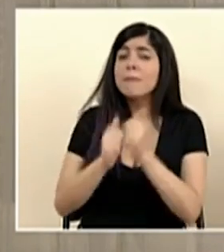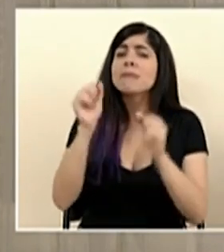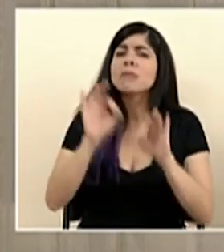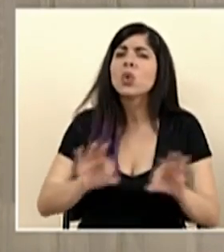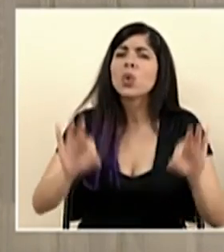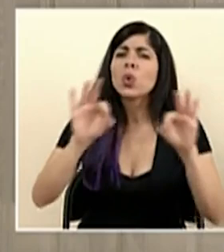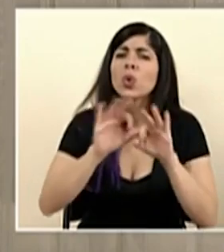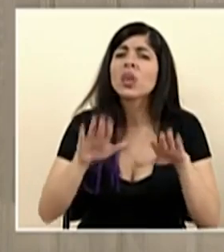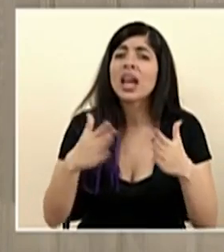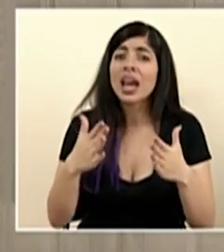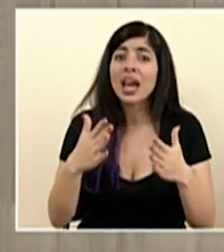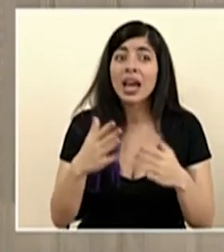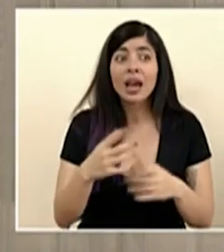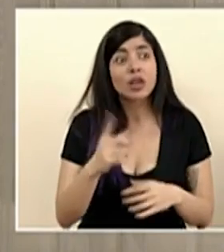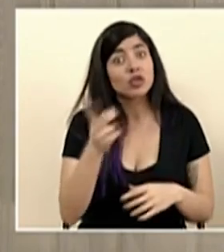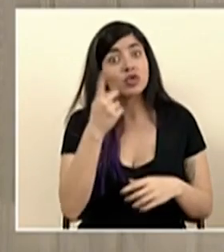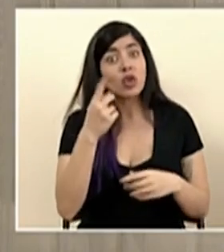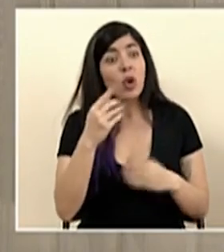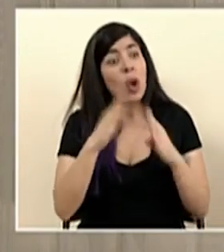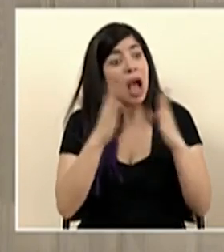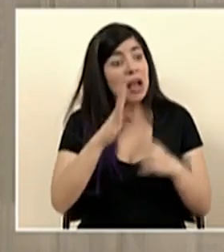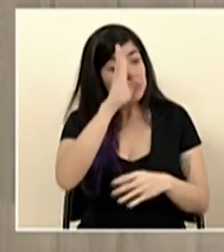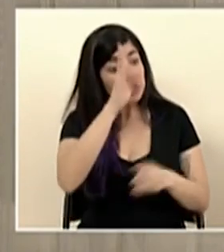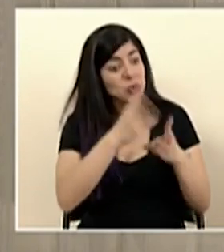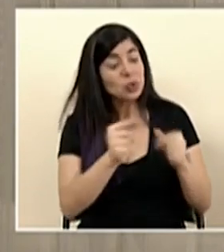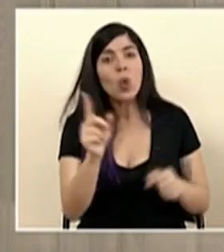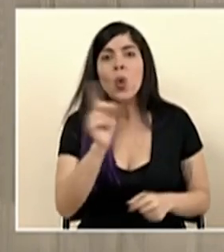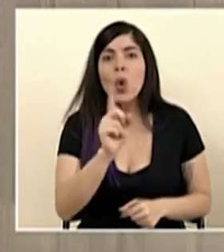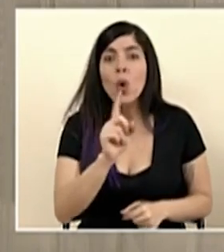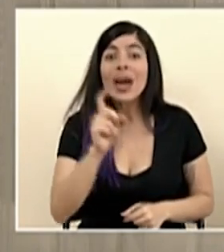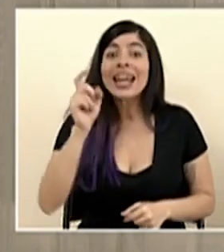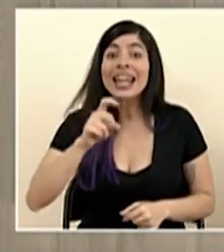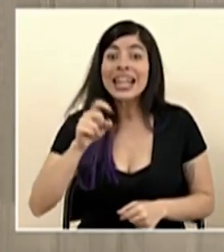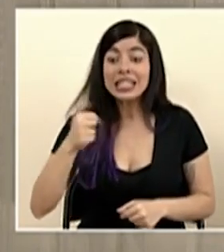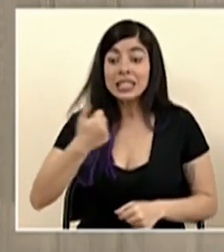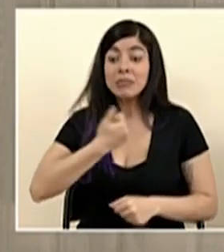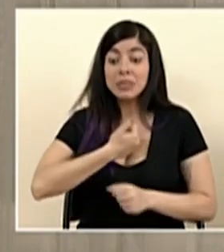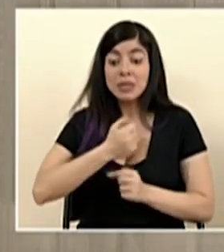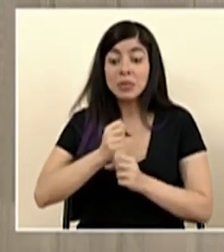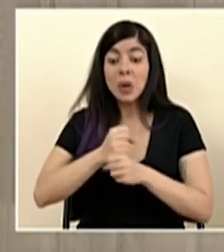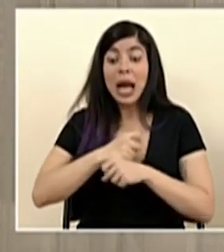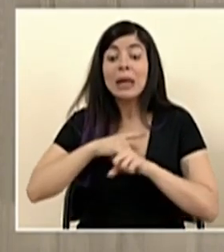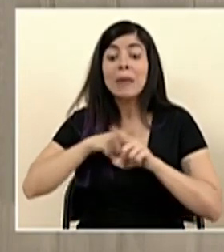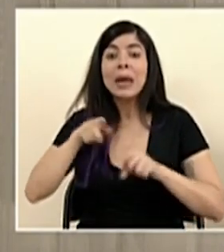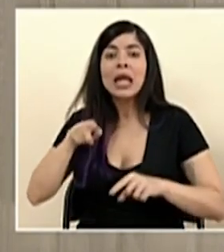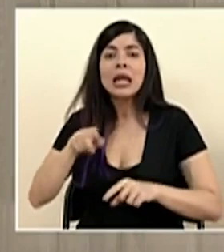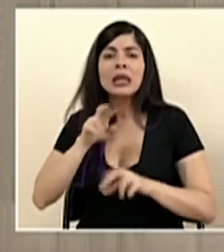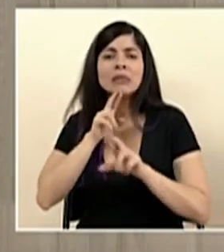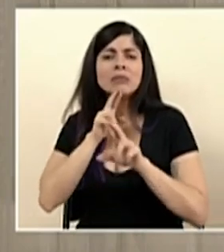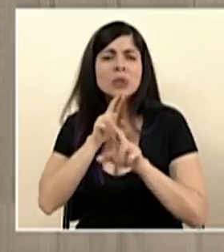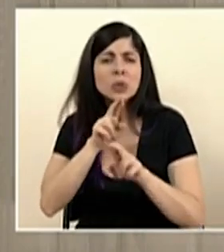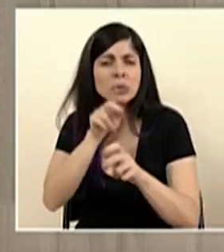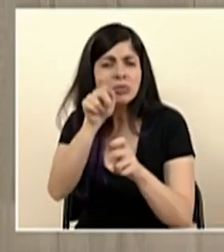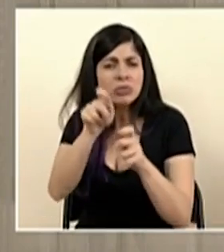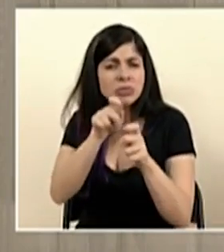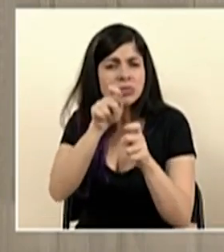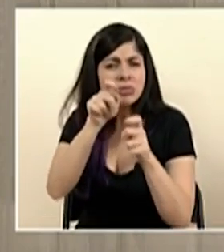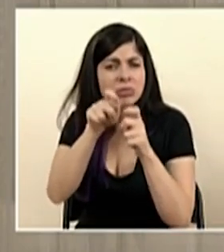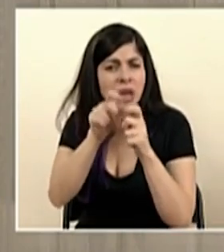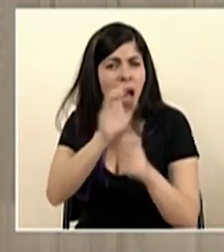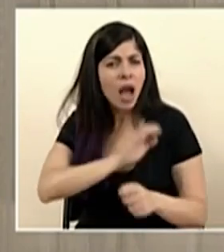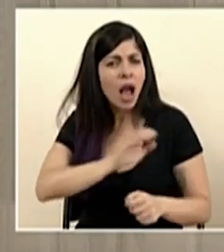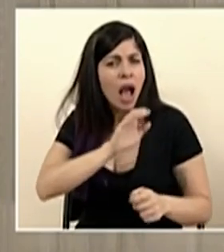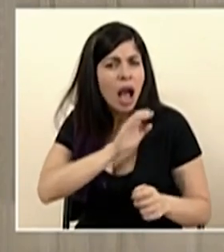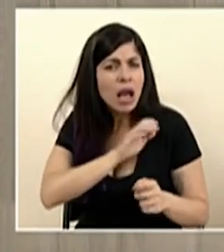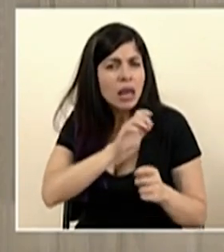importante no es tener una solución casera, es tener una solución casera que cumpla con los mismos estándares de